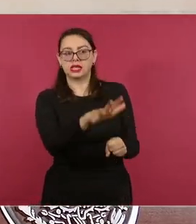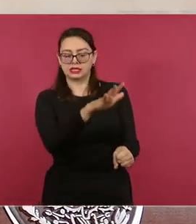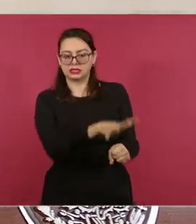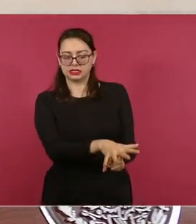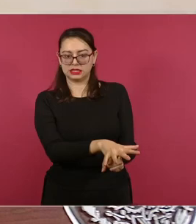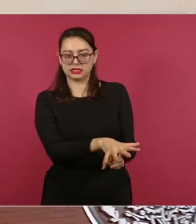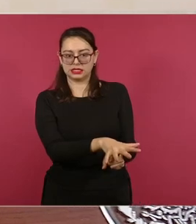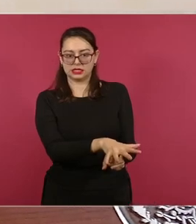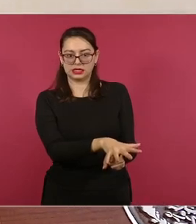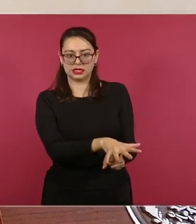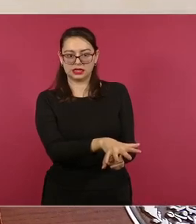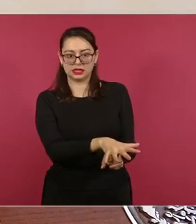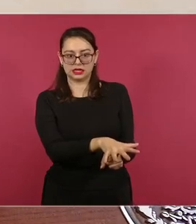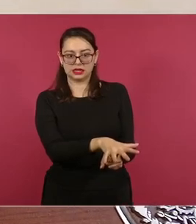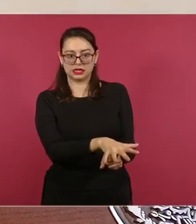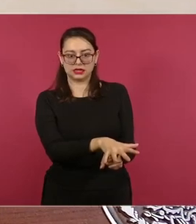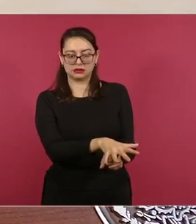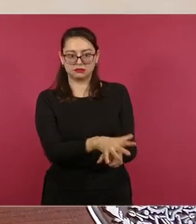se le paga